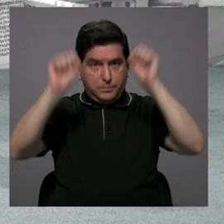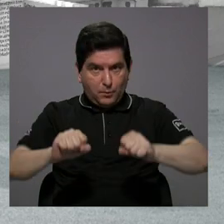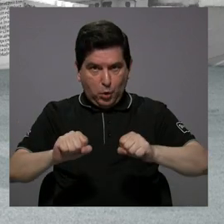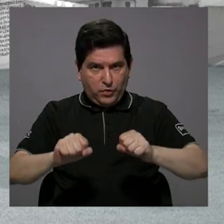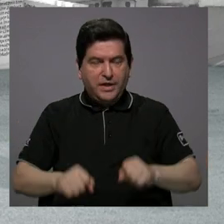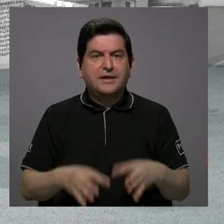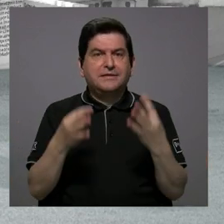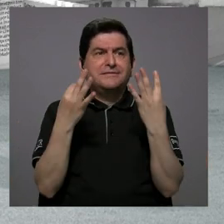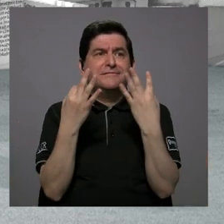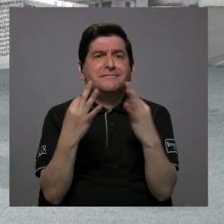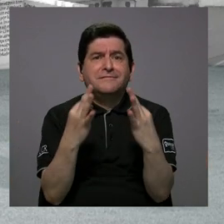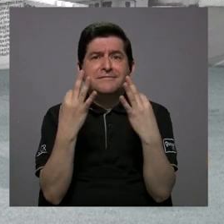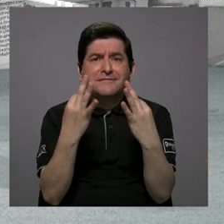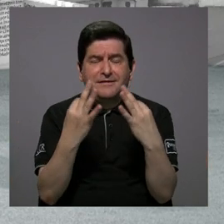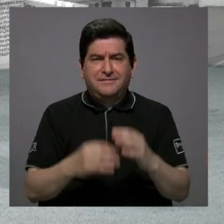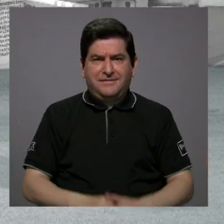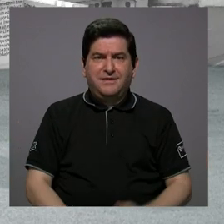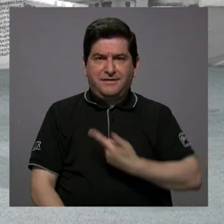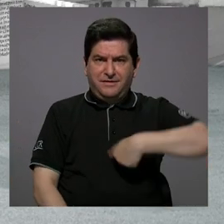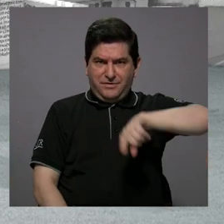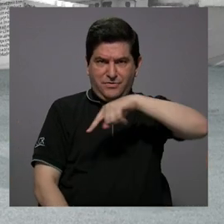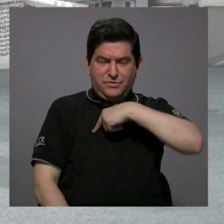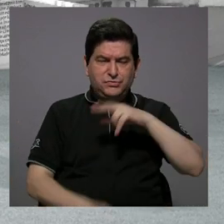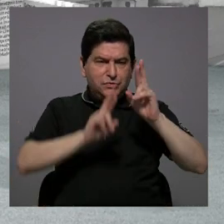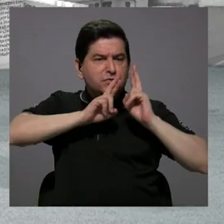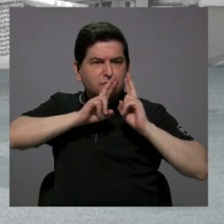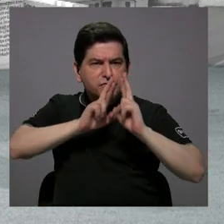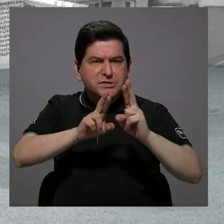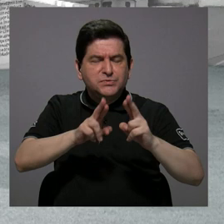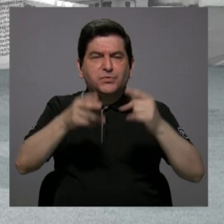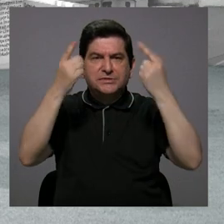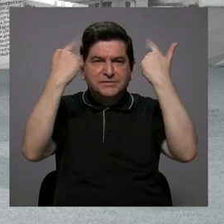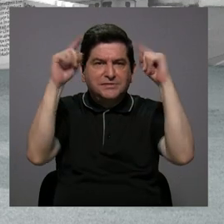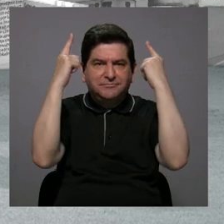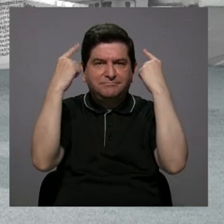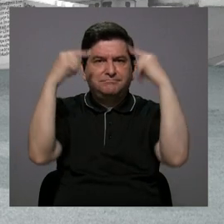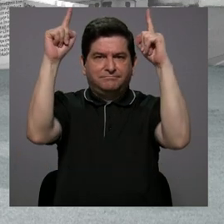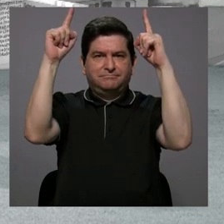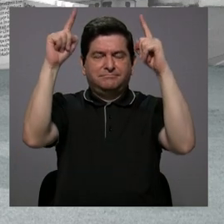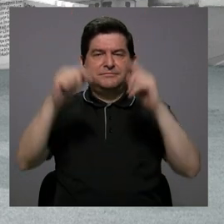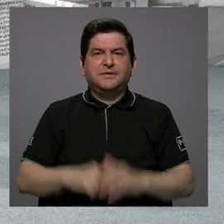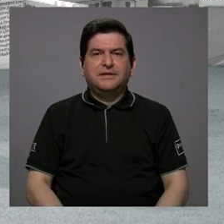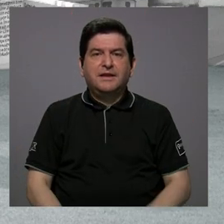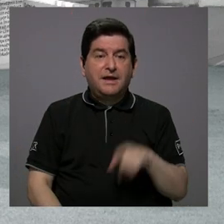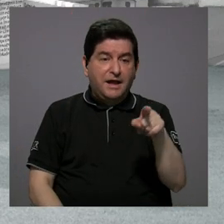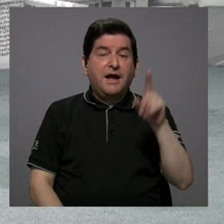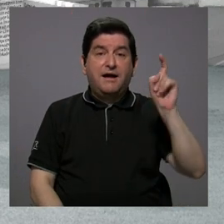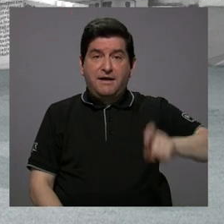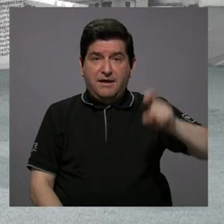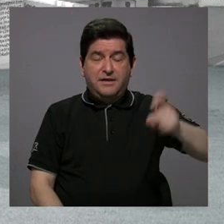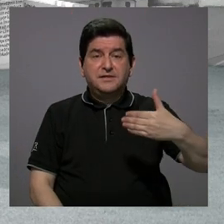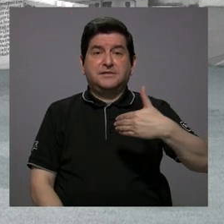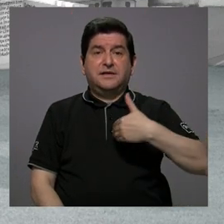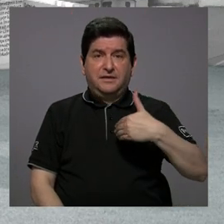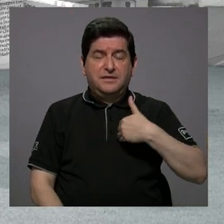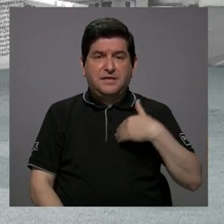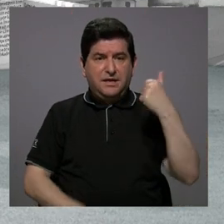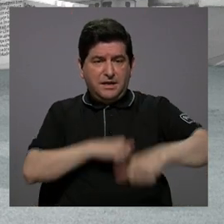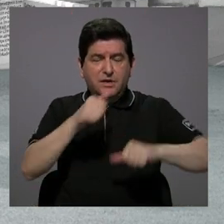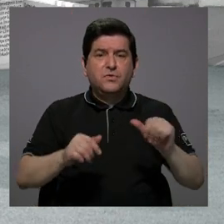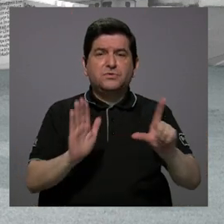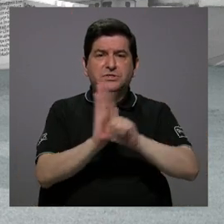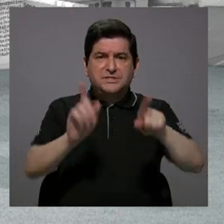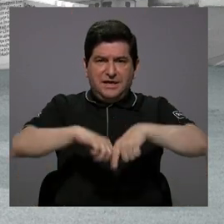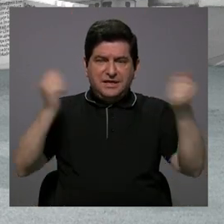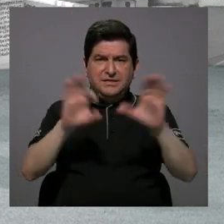dar una respuesta efectiva a las necesidades de combate del